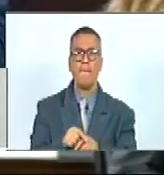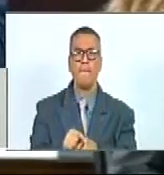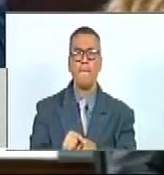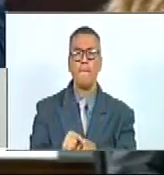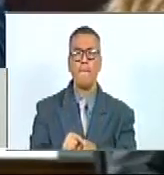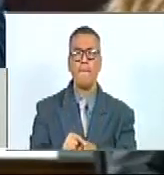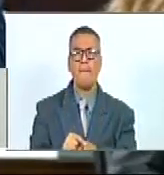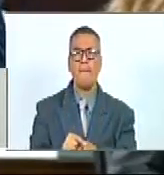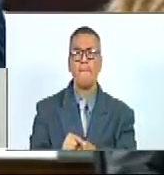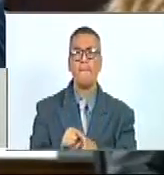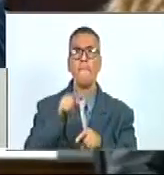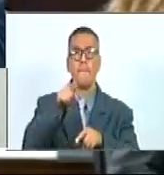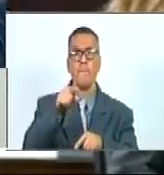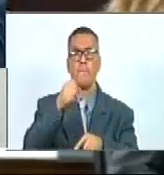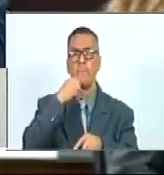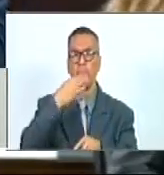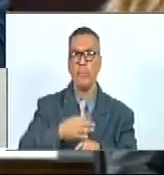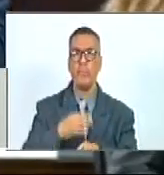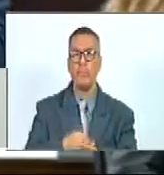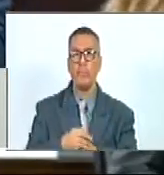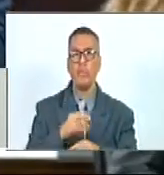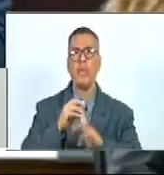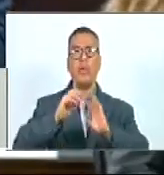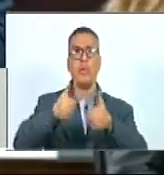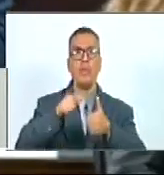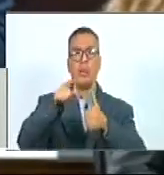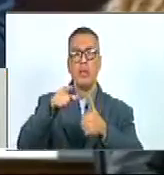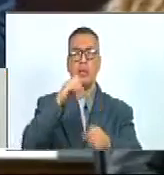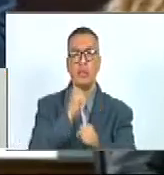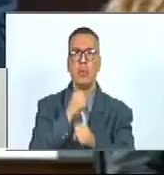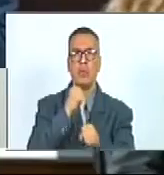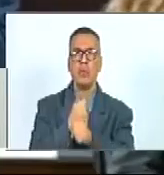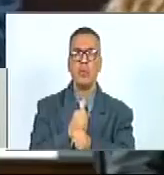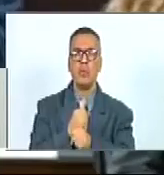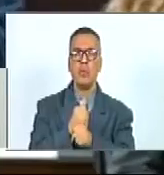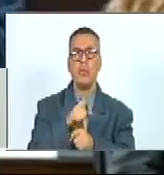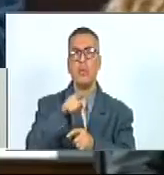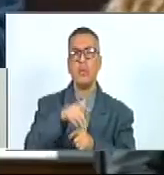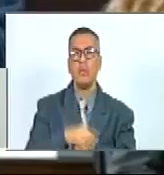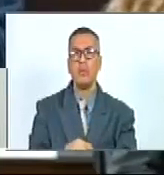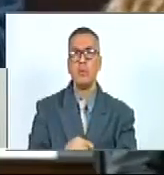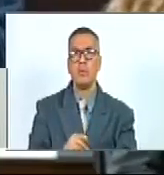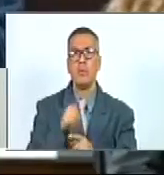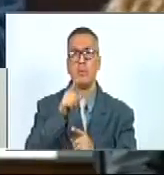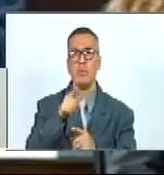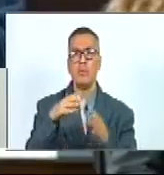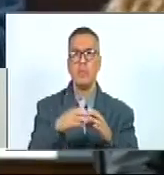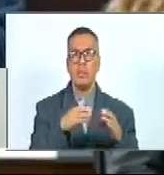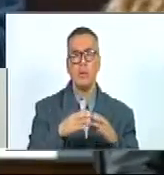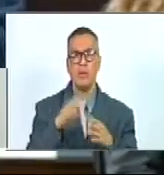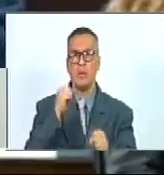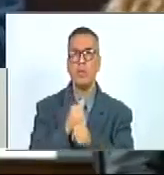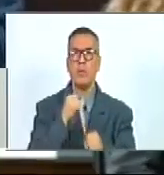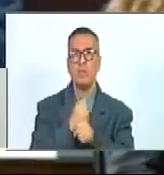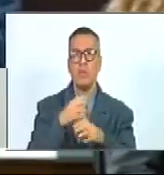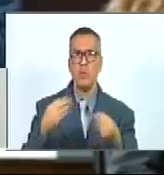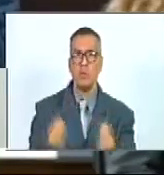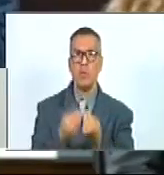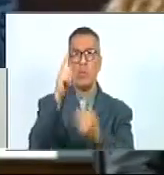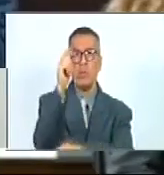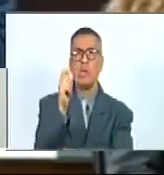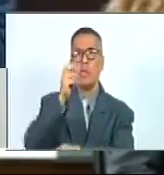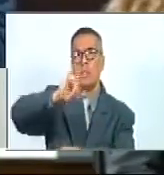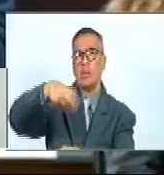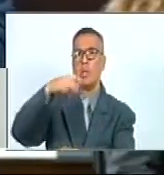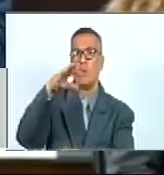manera epistolar para que se empiece el trabajo de todas maneras en este equipo de trabajo nos acompañó el diputado